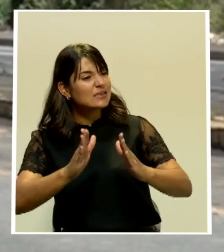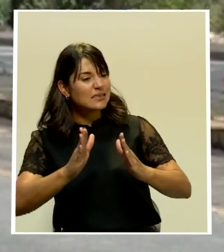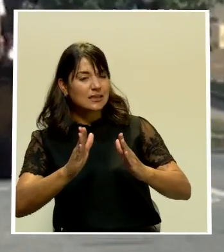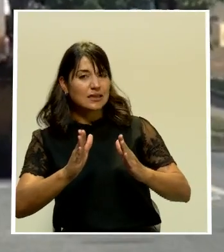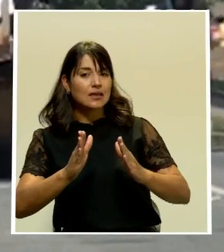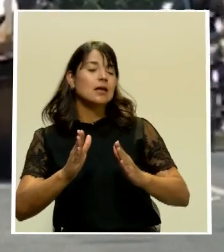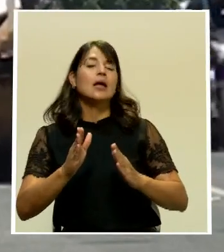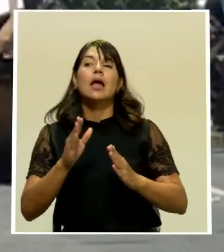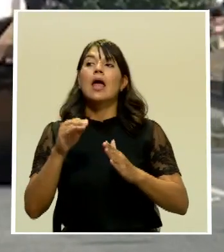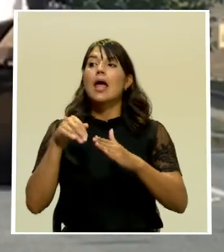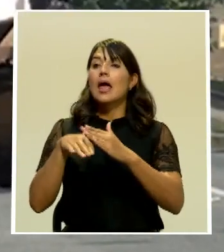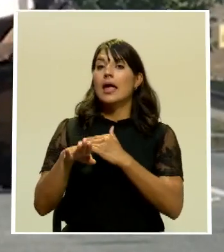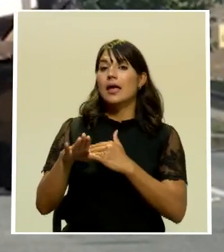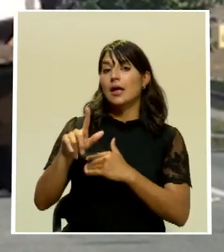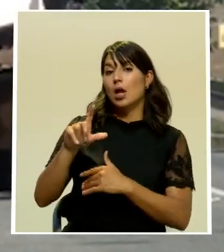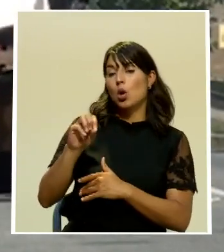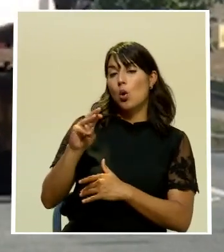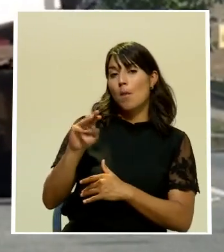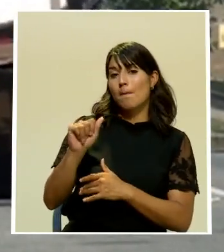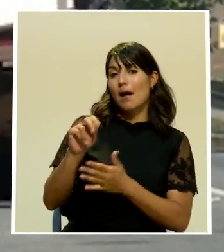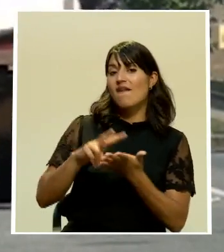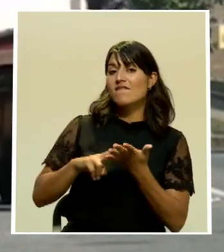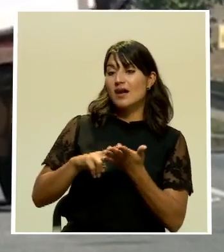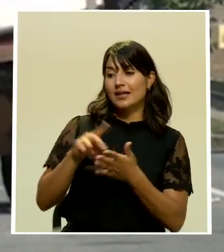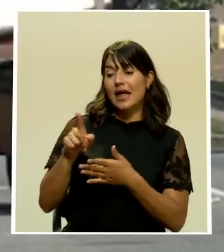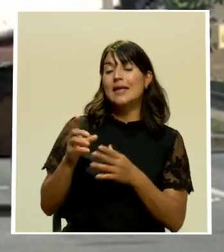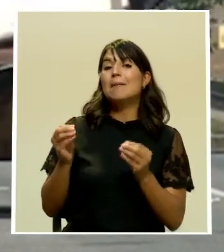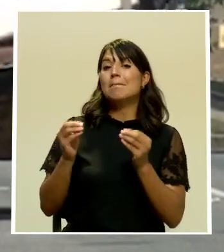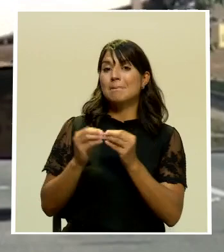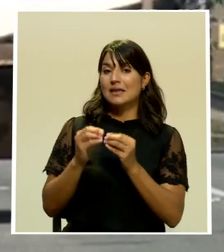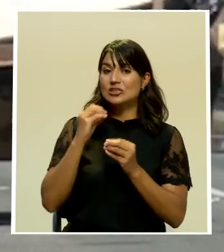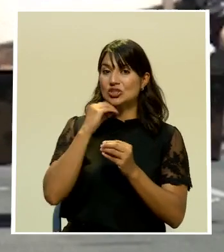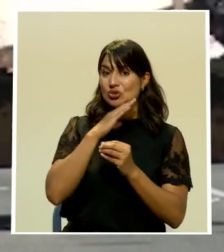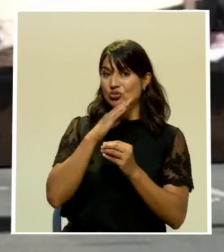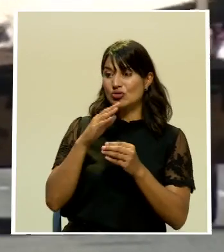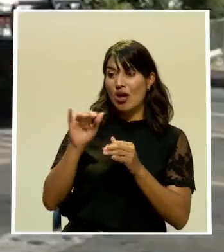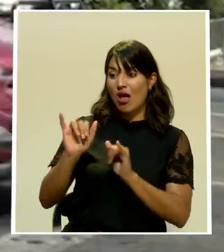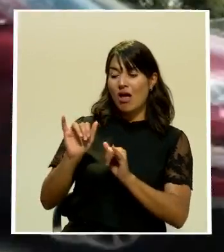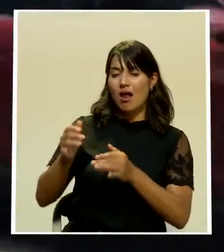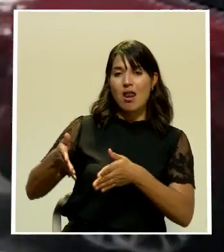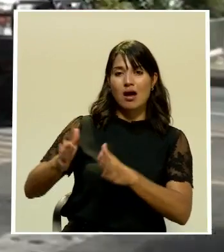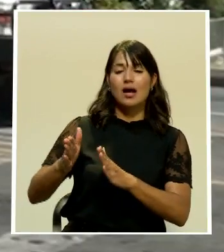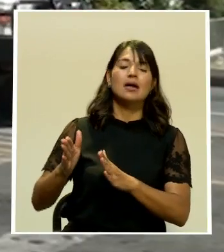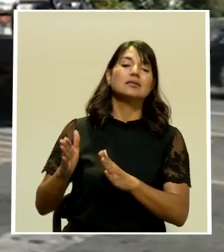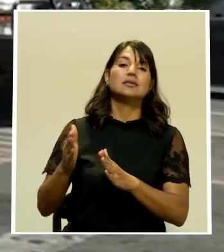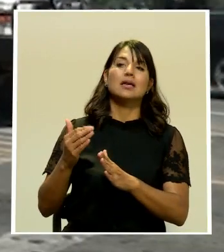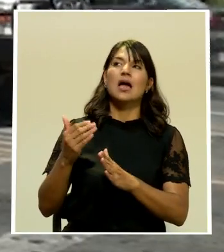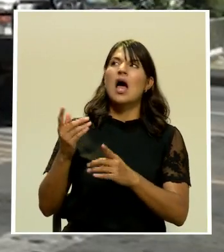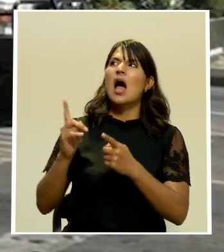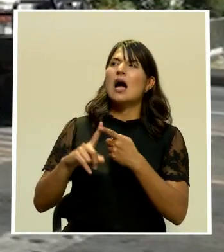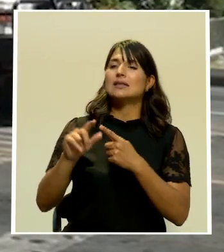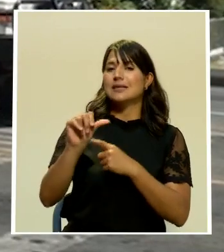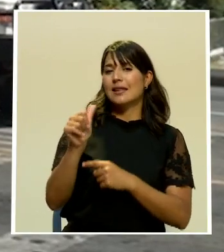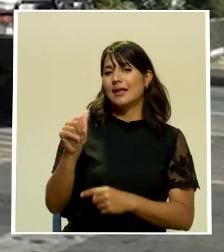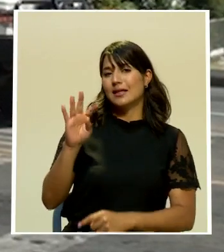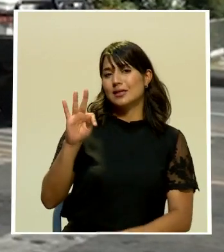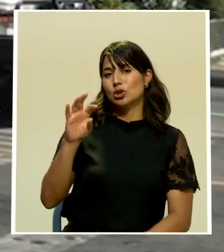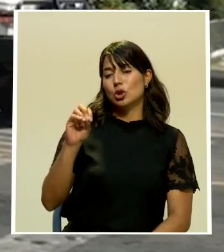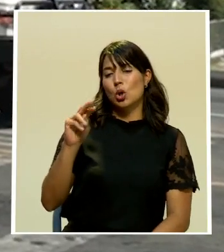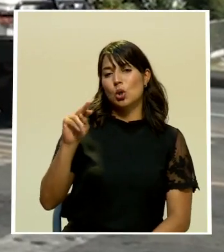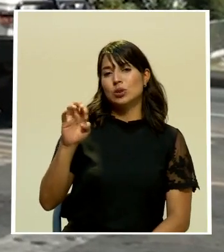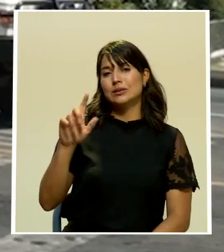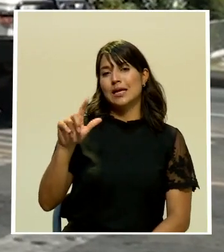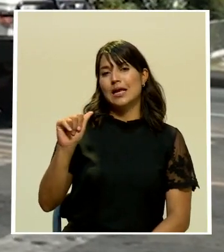puntos hubo, en el punto de Loma Verde, fue donde más se había reportado, se tuvo hasta 10 toneladas,